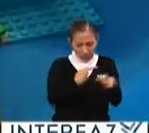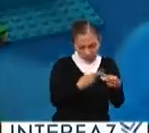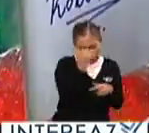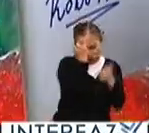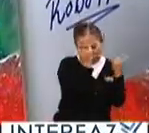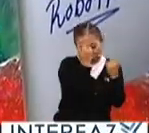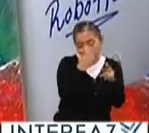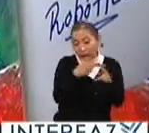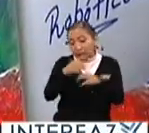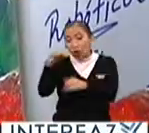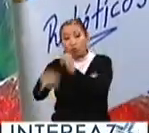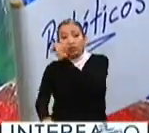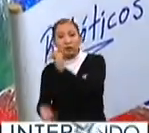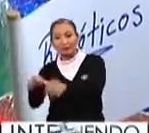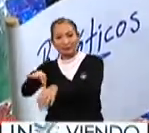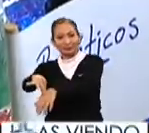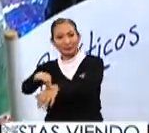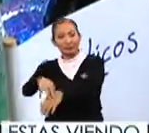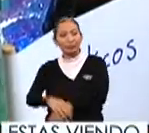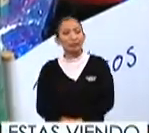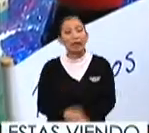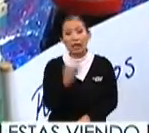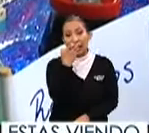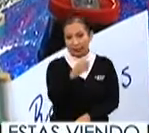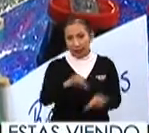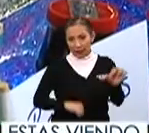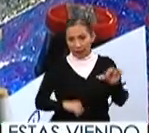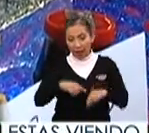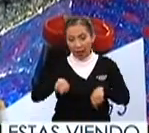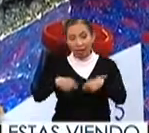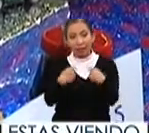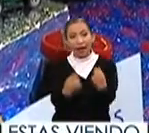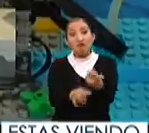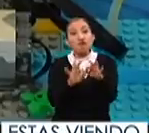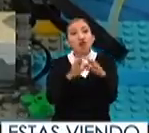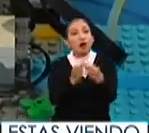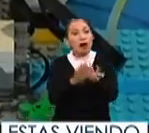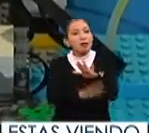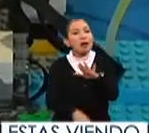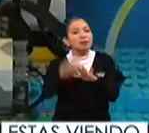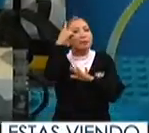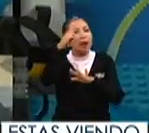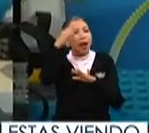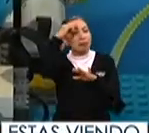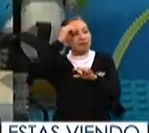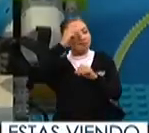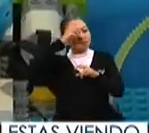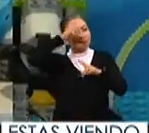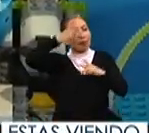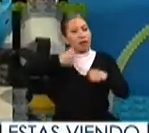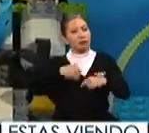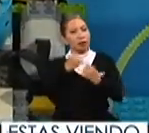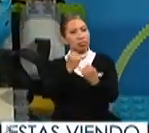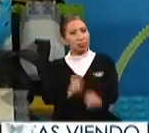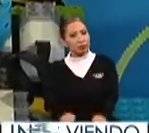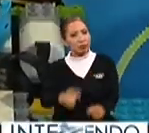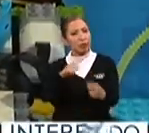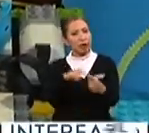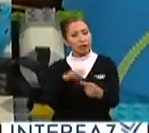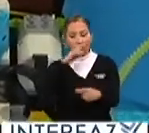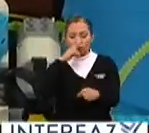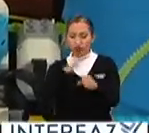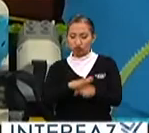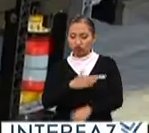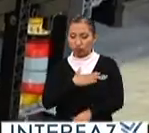planteamiento hasta su finalización esta dinámica les otorga elementos esenciales para su formación como personas independientes y